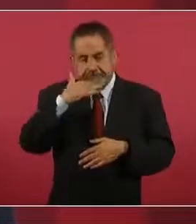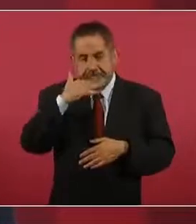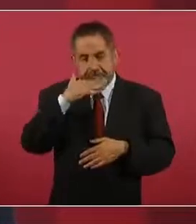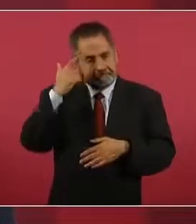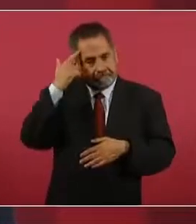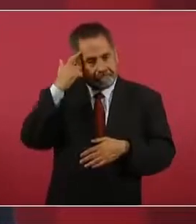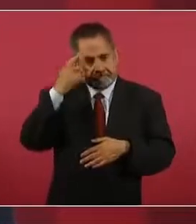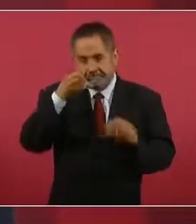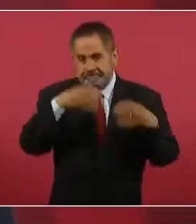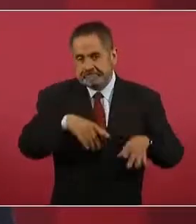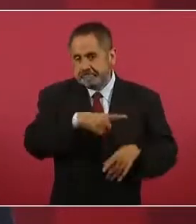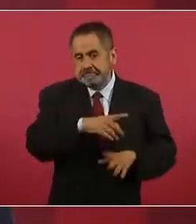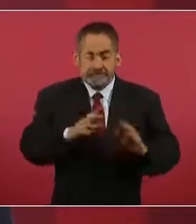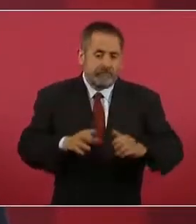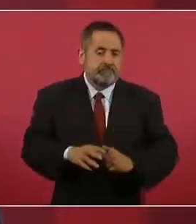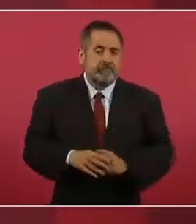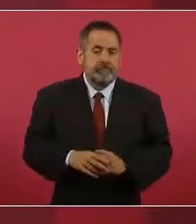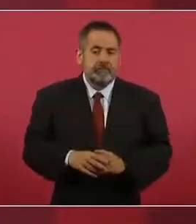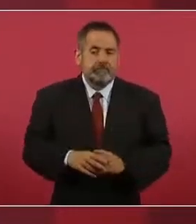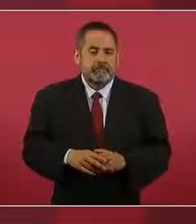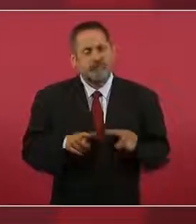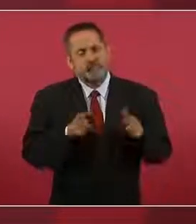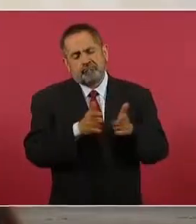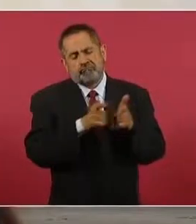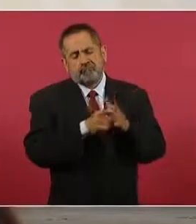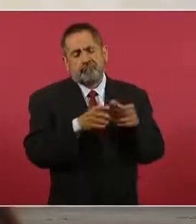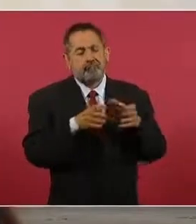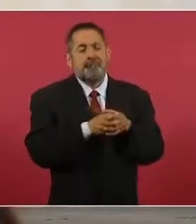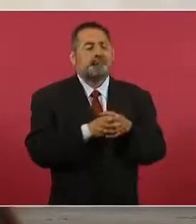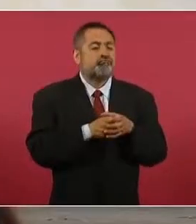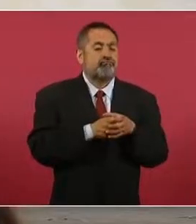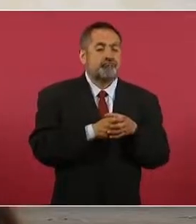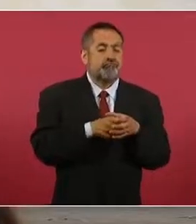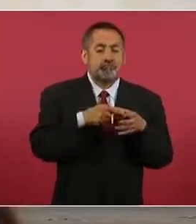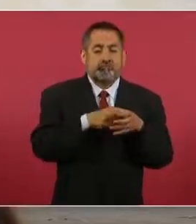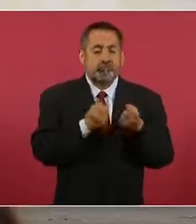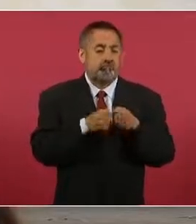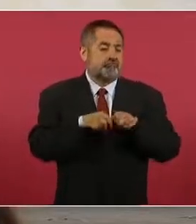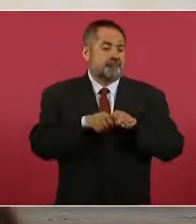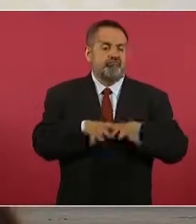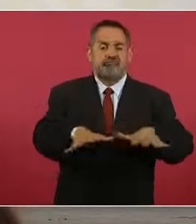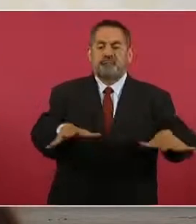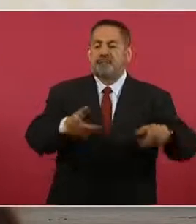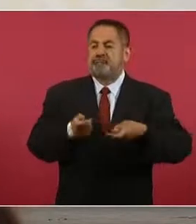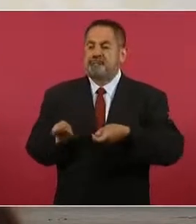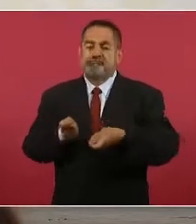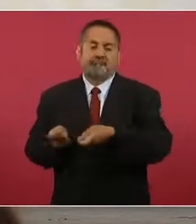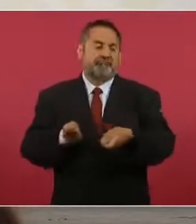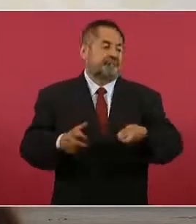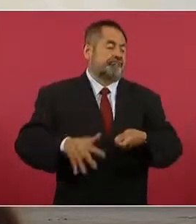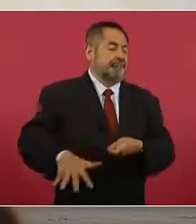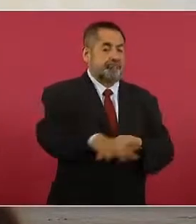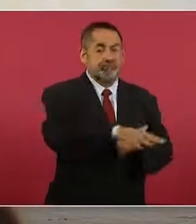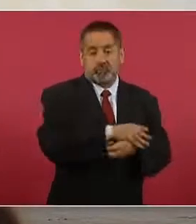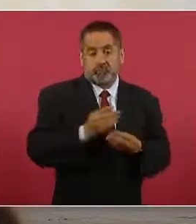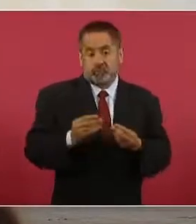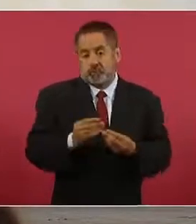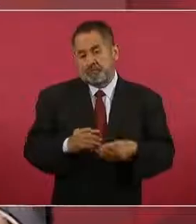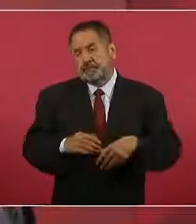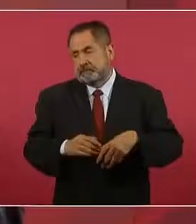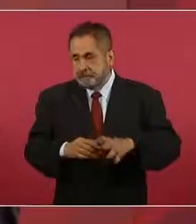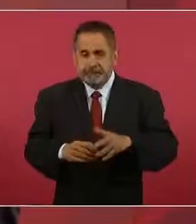minoritaria, pero con mucha influencia. Entonces,